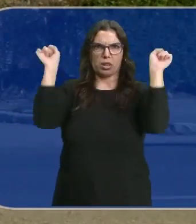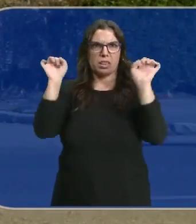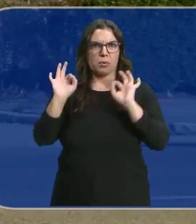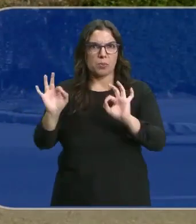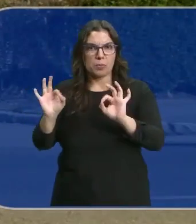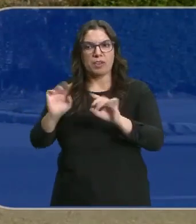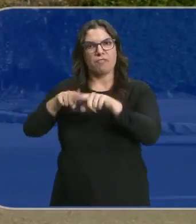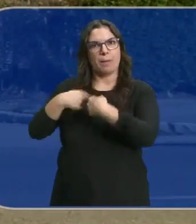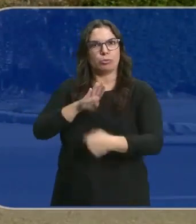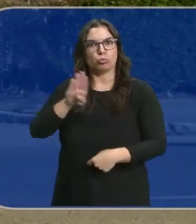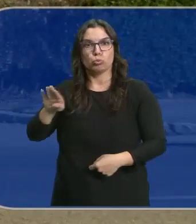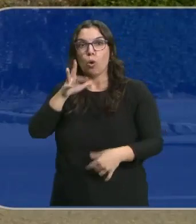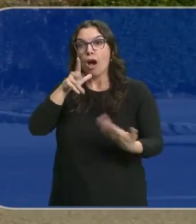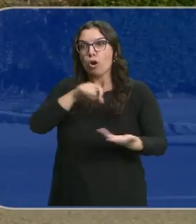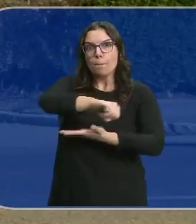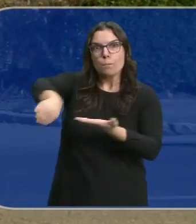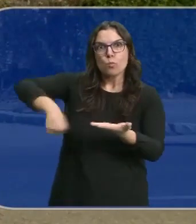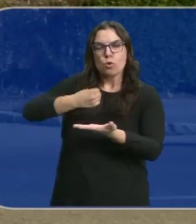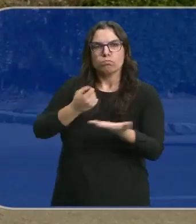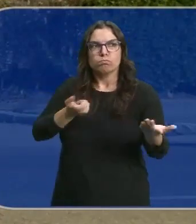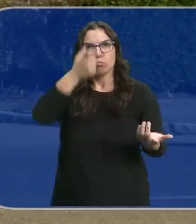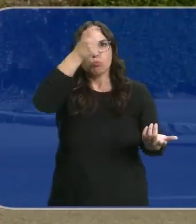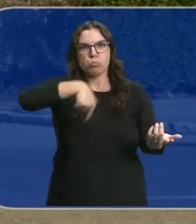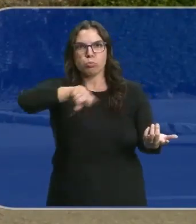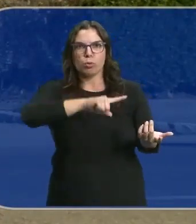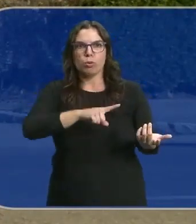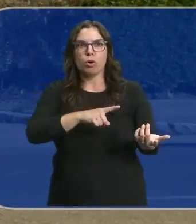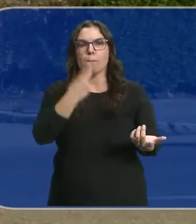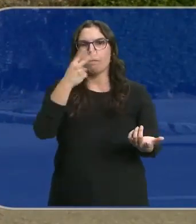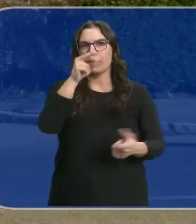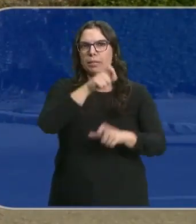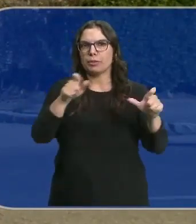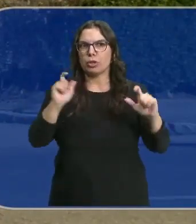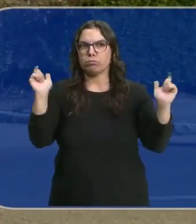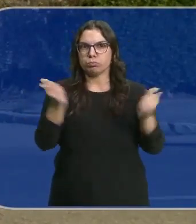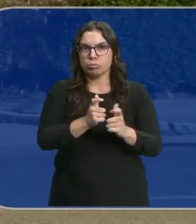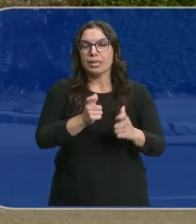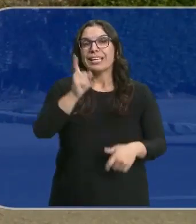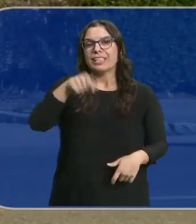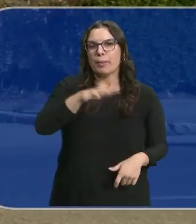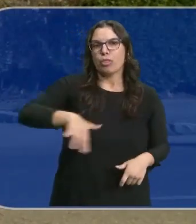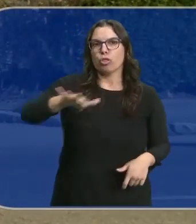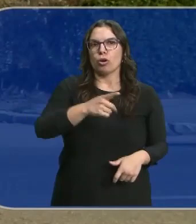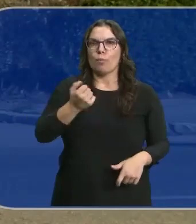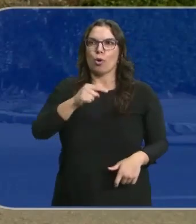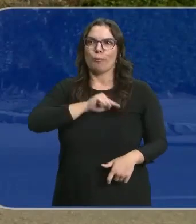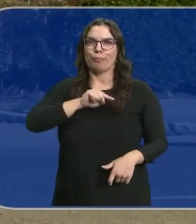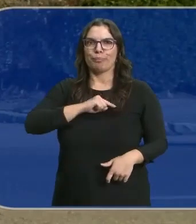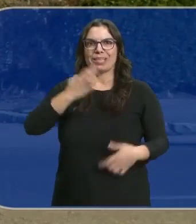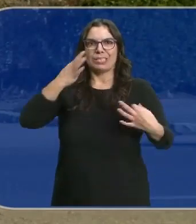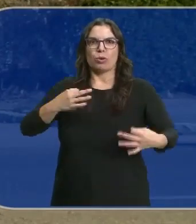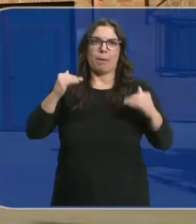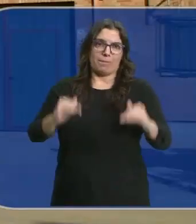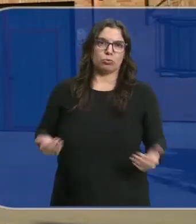de la Guardia Civil y sus familias. Así que ahora su ausencia ha provocado que en el pueblo haya una veintena de vecinos menos y además que en la zona se sientan algo más inseguros.